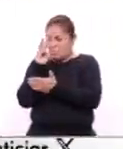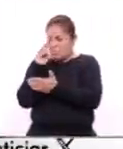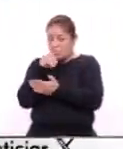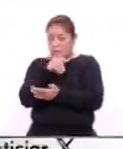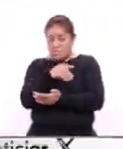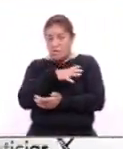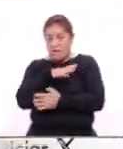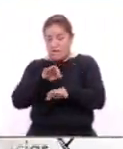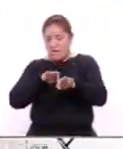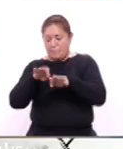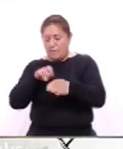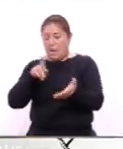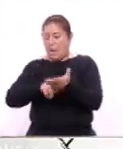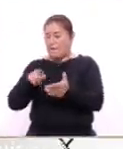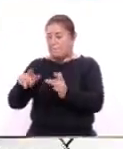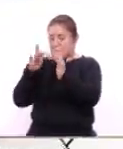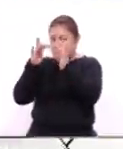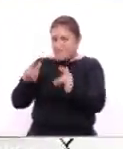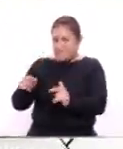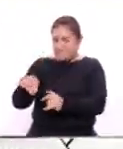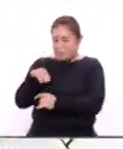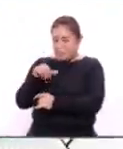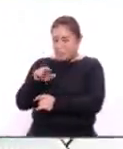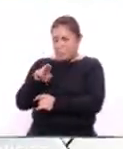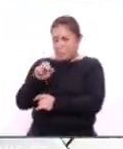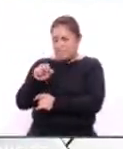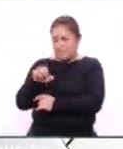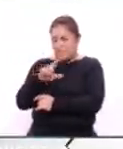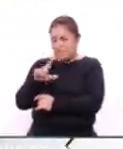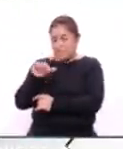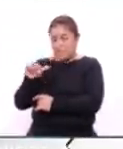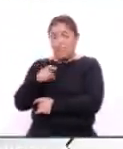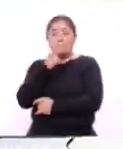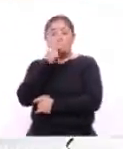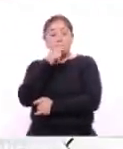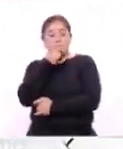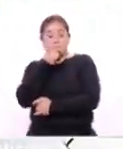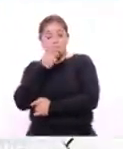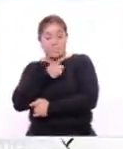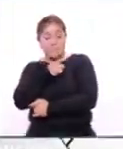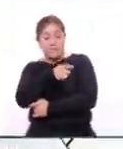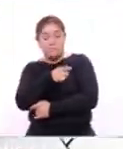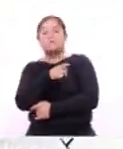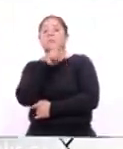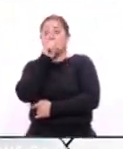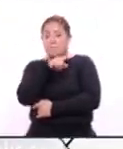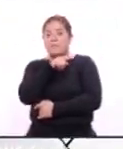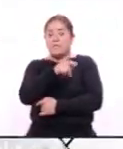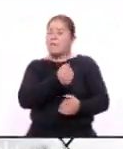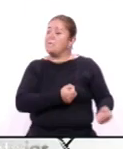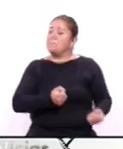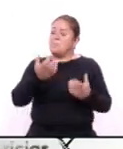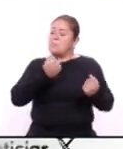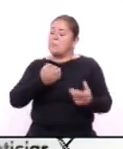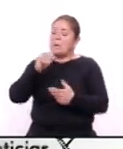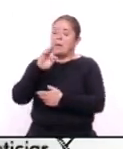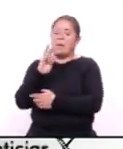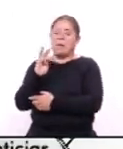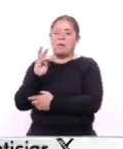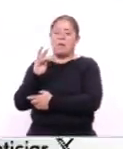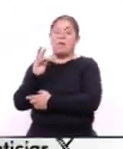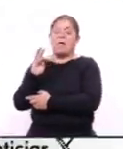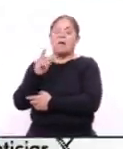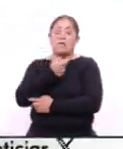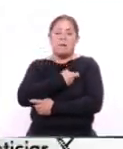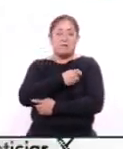de operar en la ciudad portuaria francesa de Marsella la policía dice que también se le acusa de exportar cannabis a España y que poseía una gran